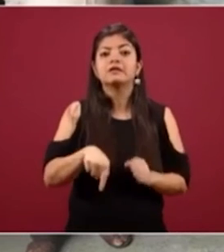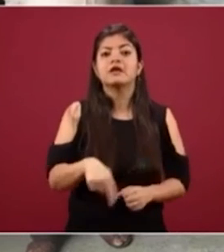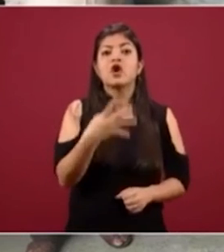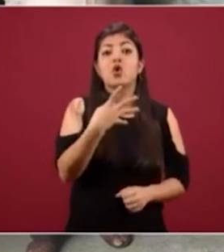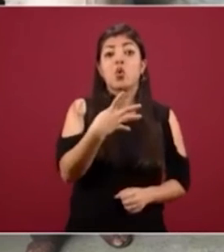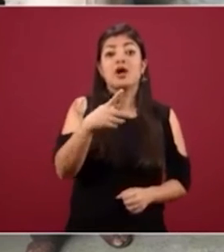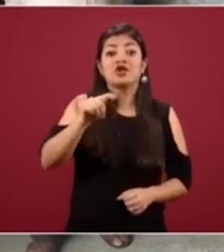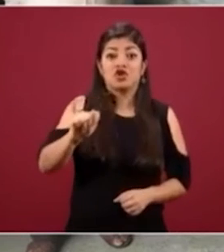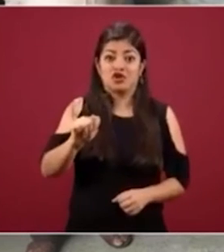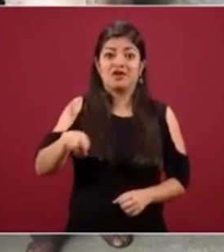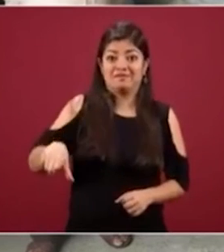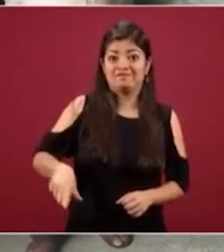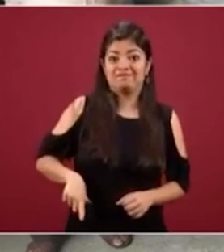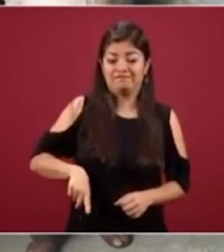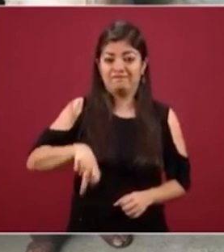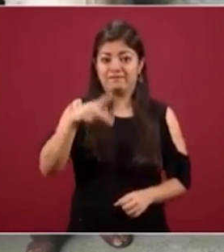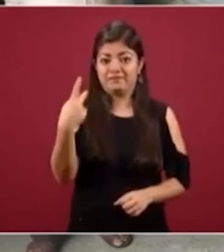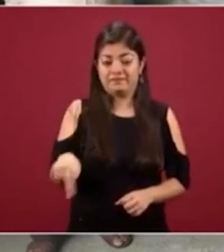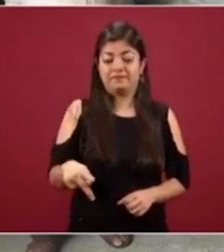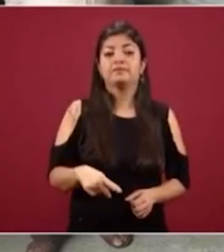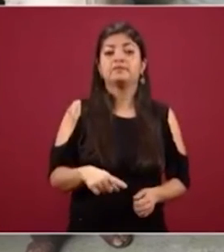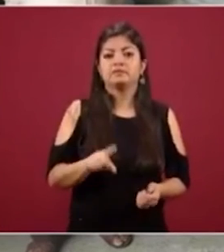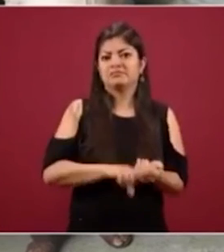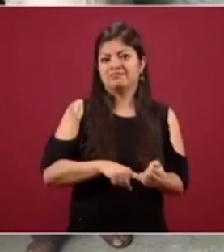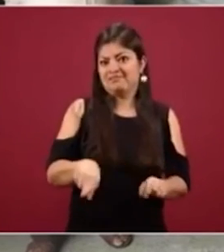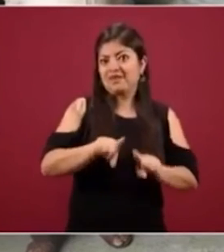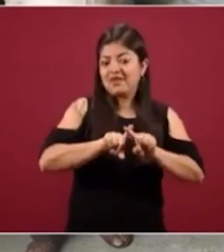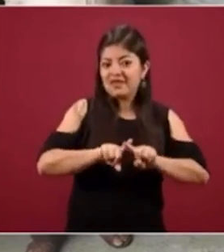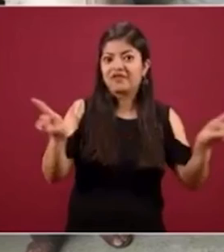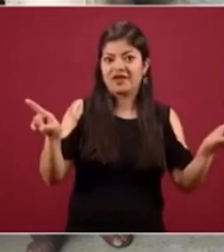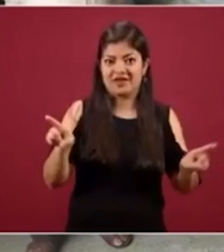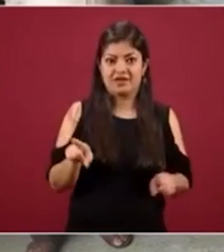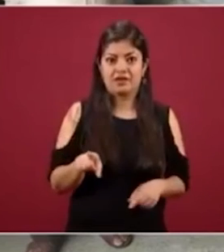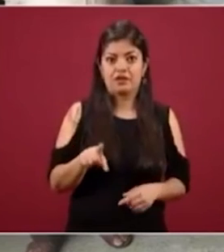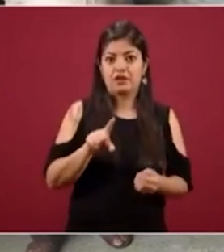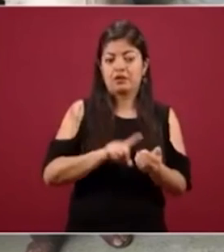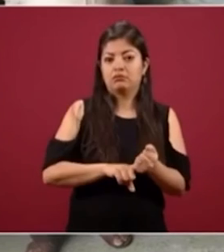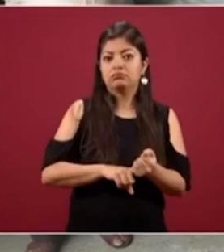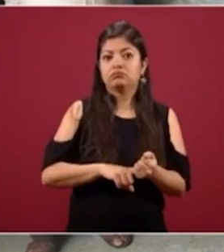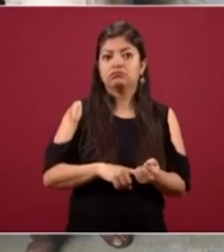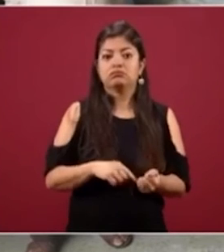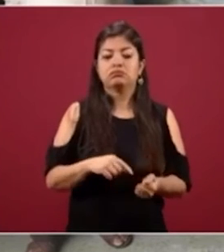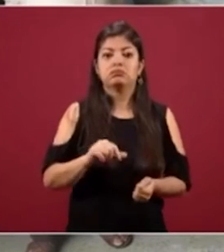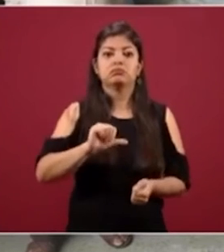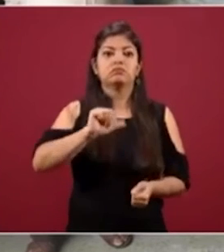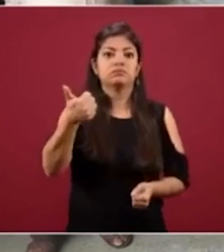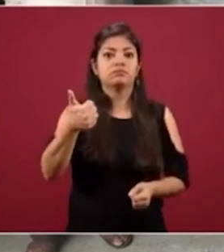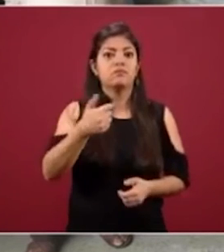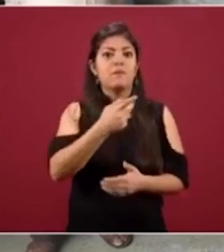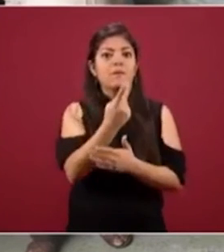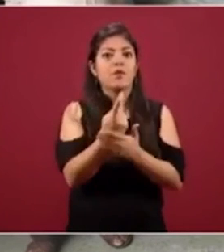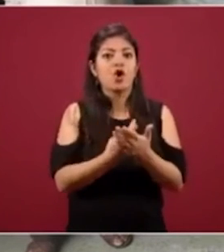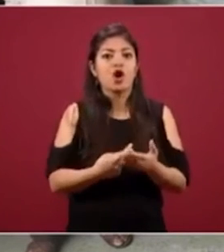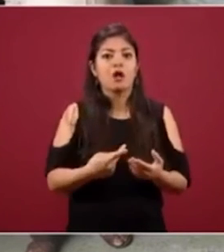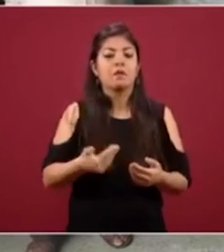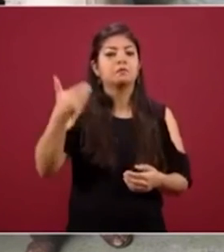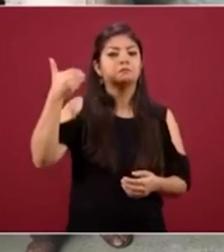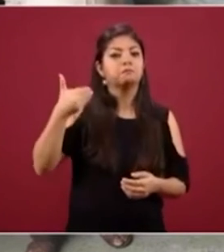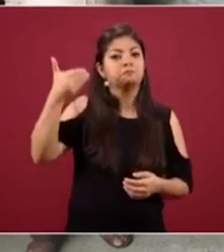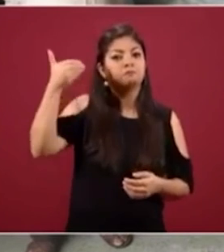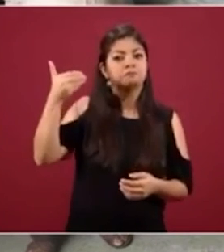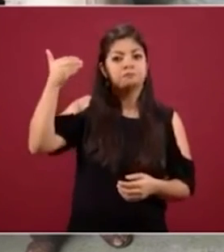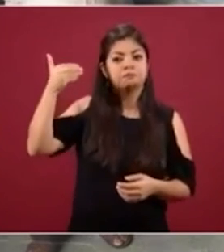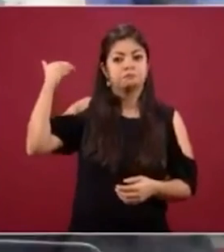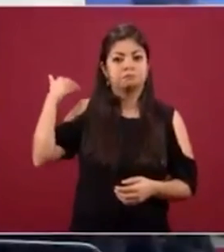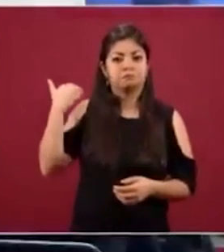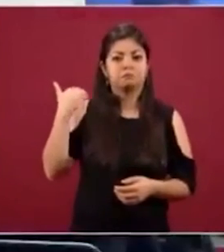distinción y una diferencia enorme respecto a los programas sociales que se llevaban